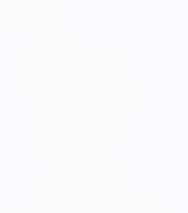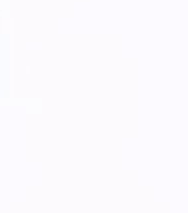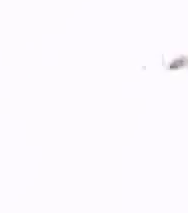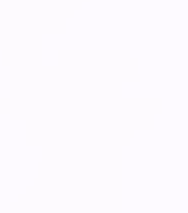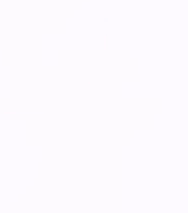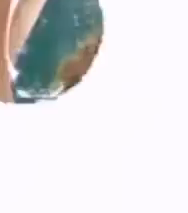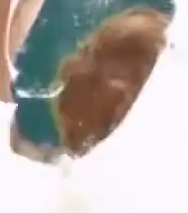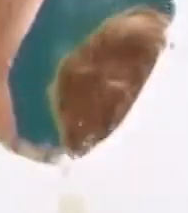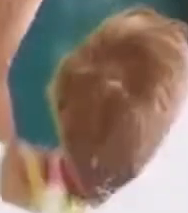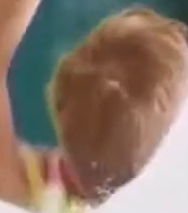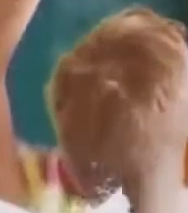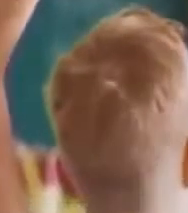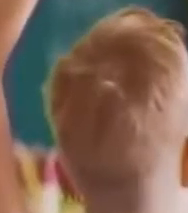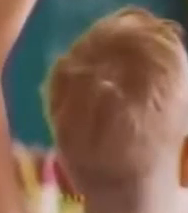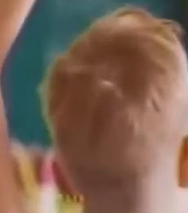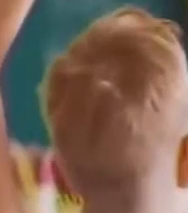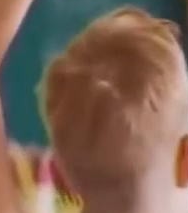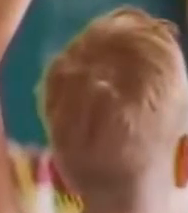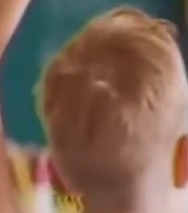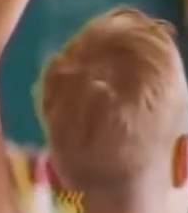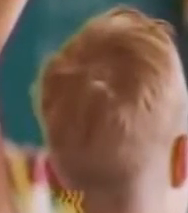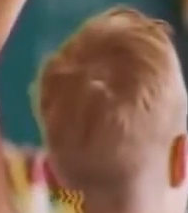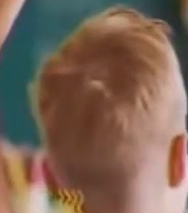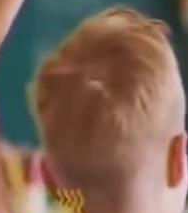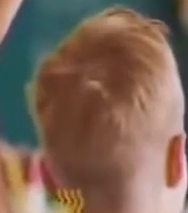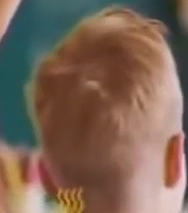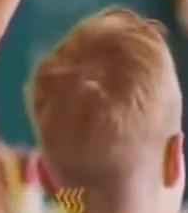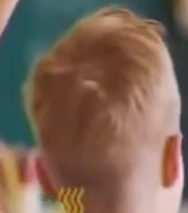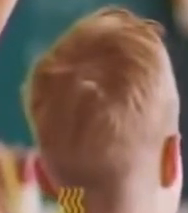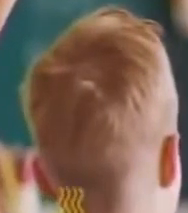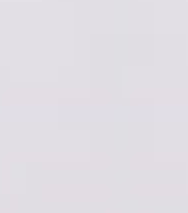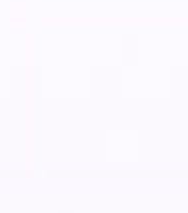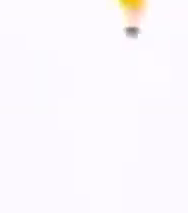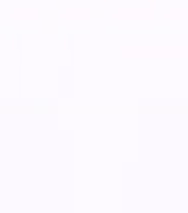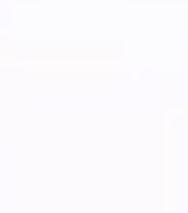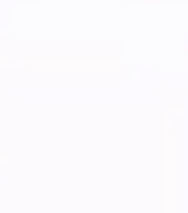A continuación, Matemática Primero Básico.